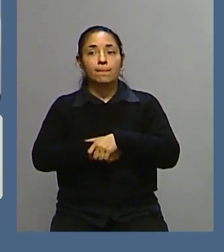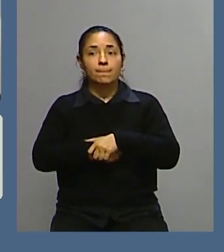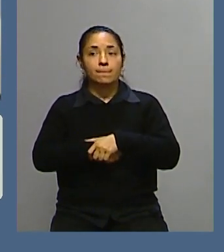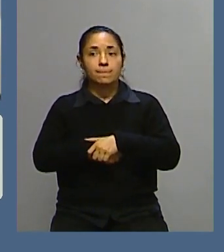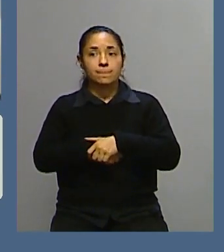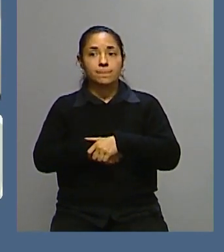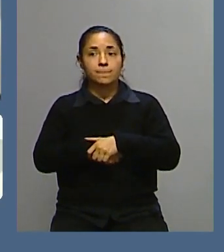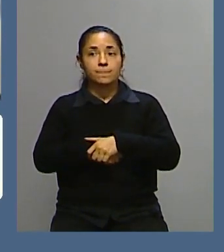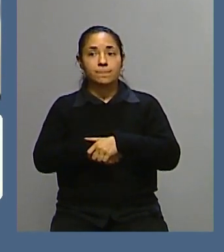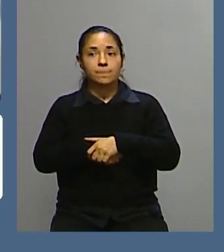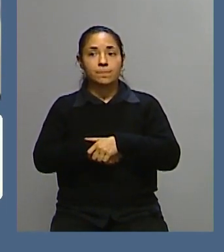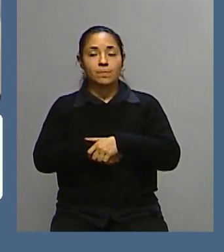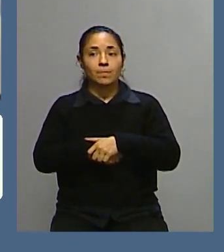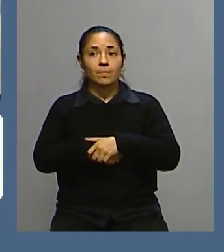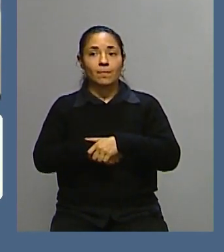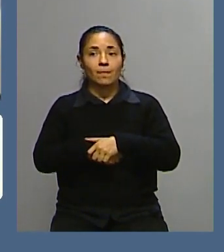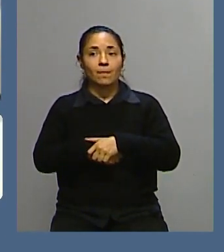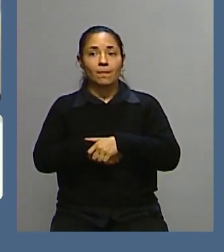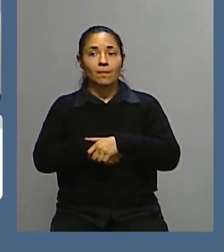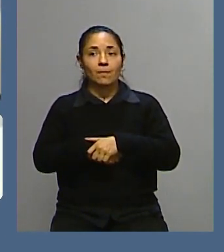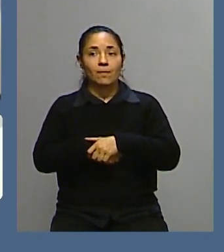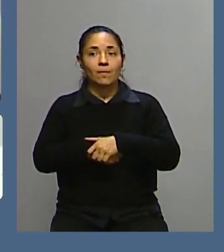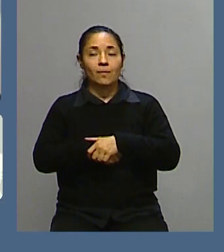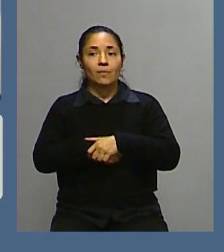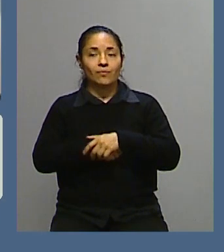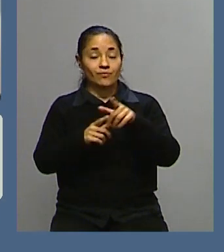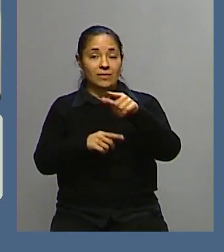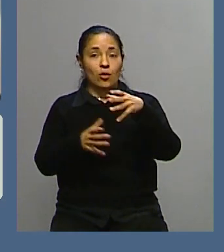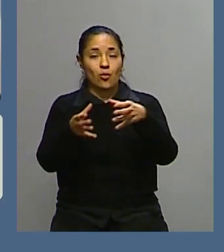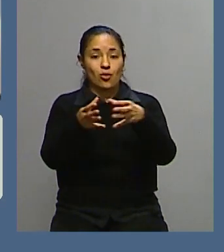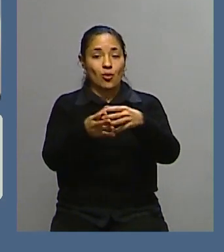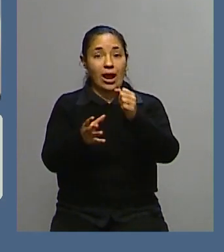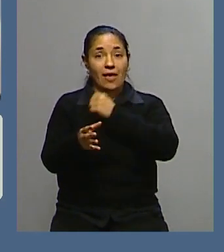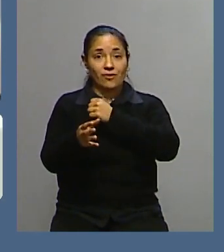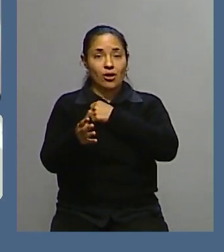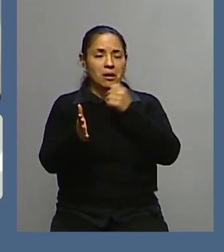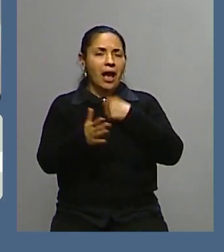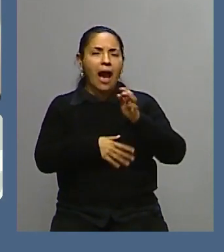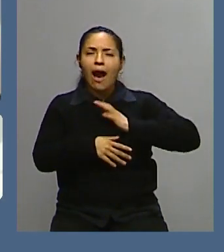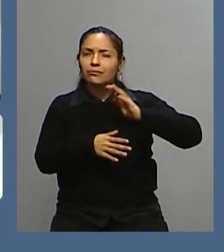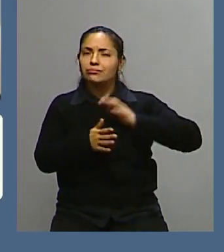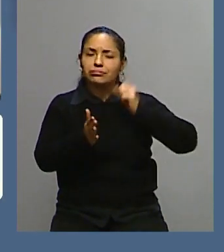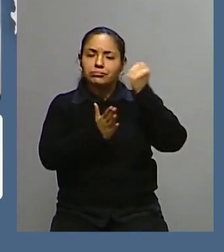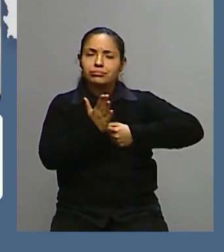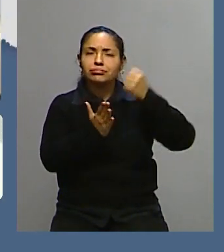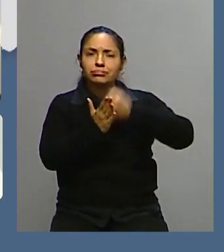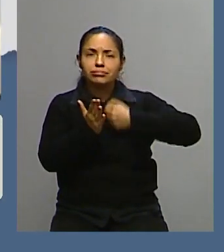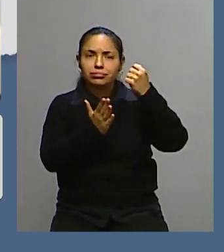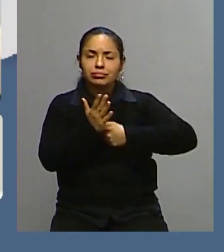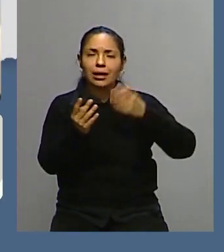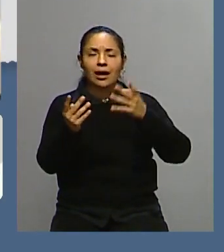los católicos que pelearon durante muchísimos años una guerra